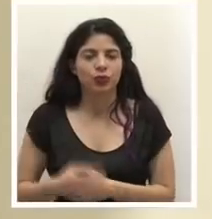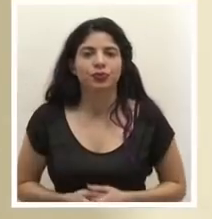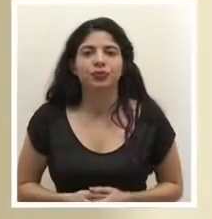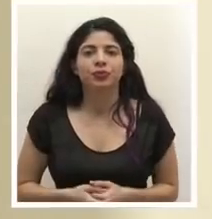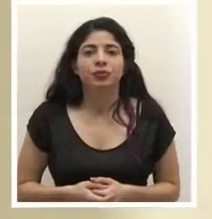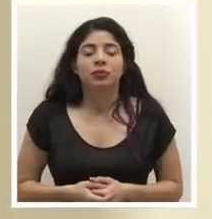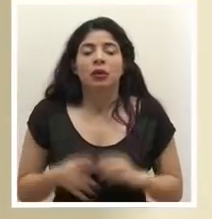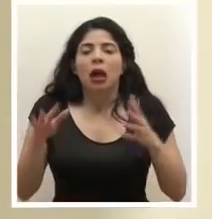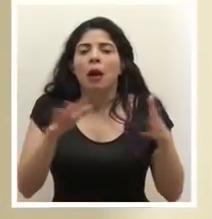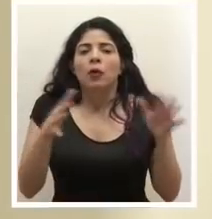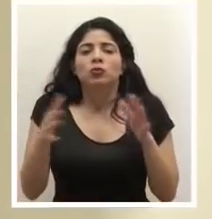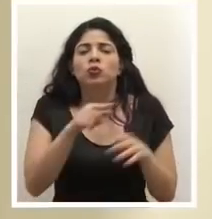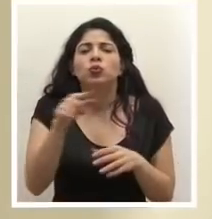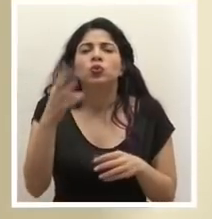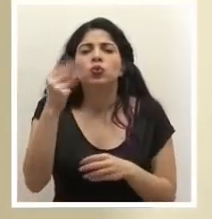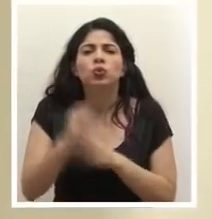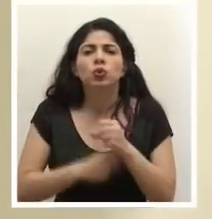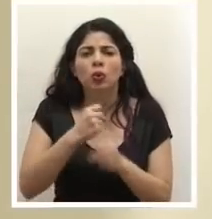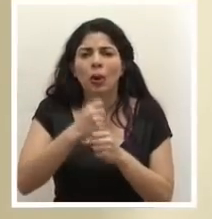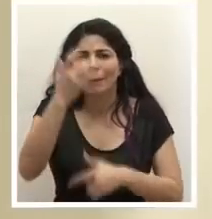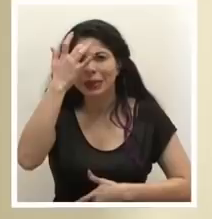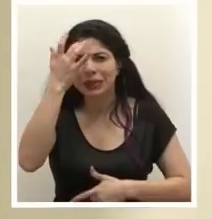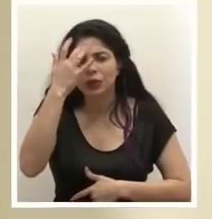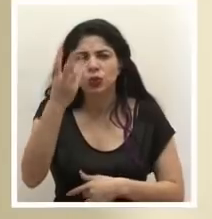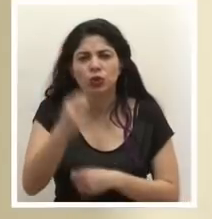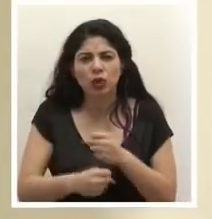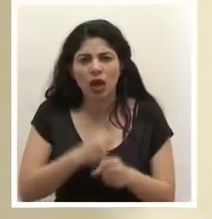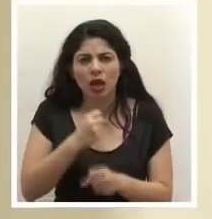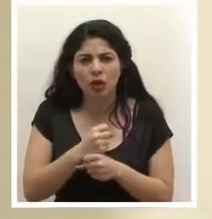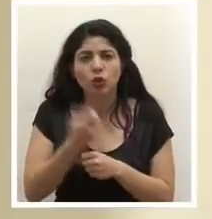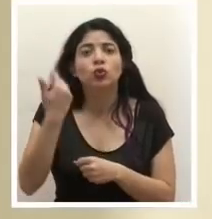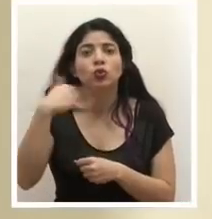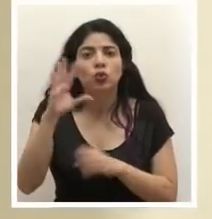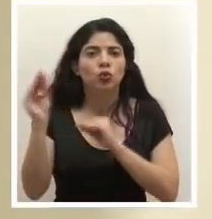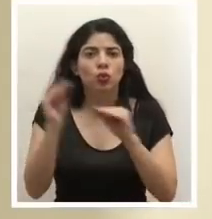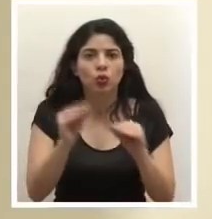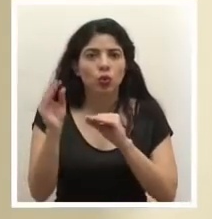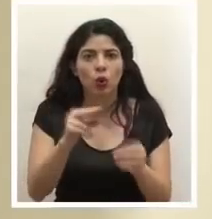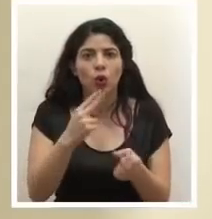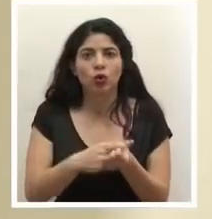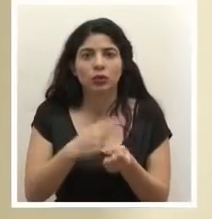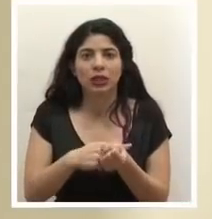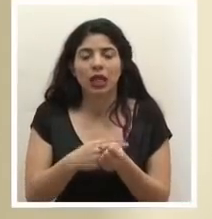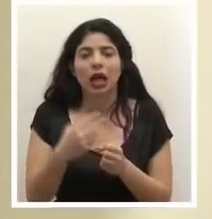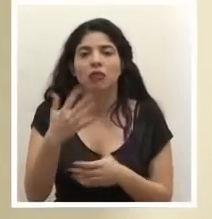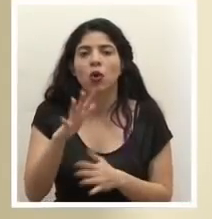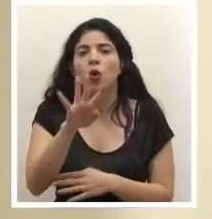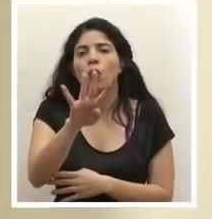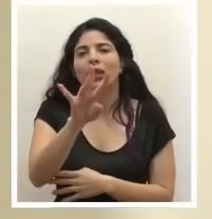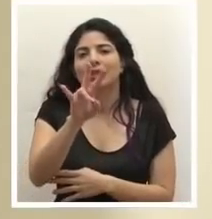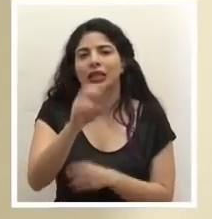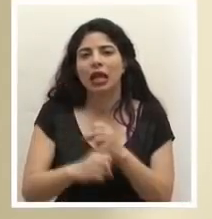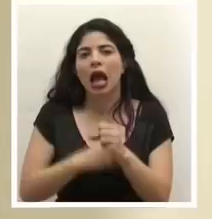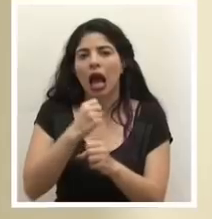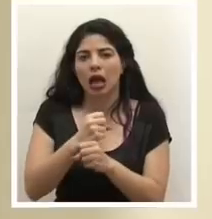El promedio de edad de los pacientes que han sido hospitalizados ha sido de 47 años,